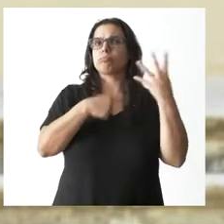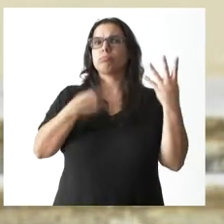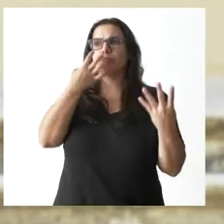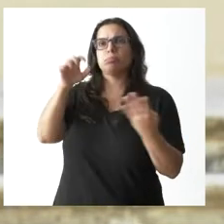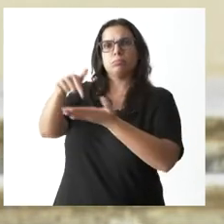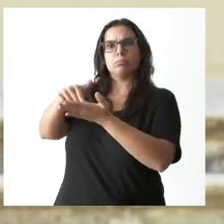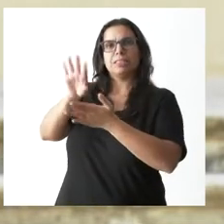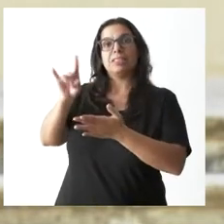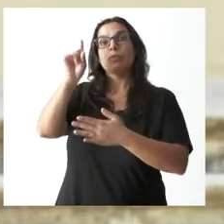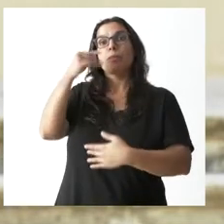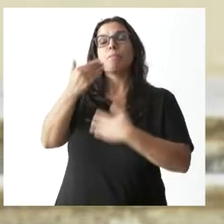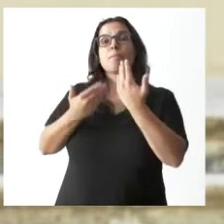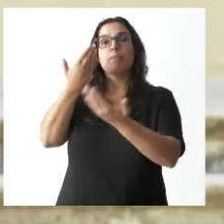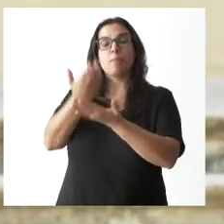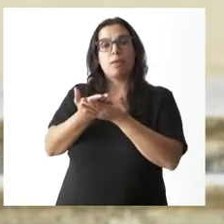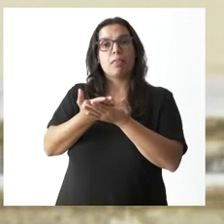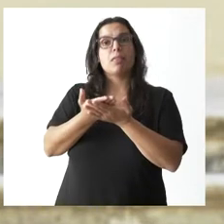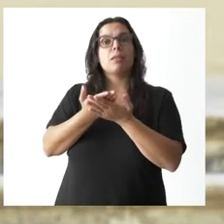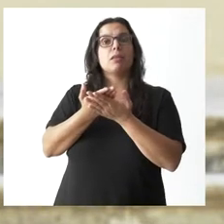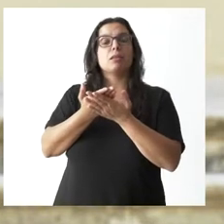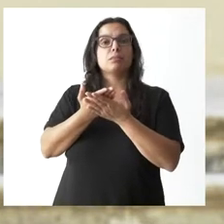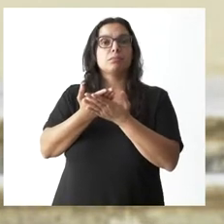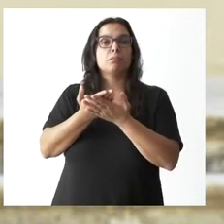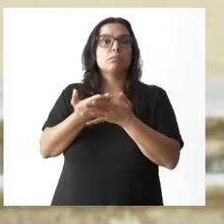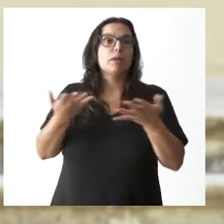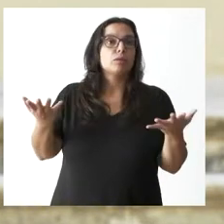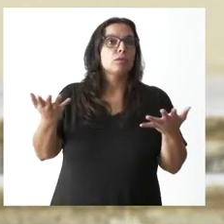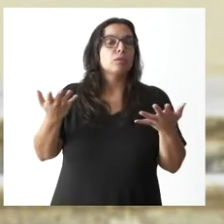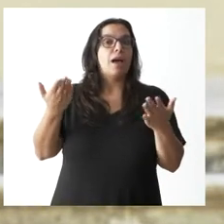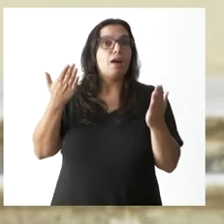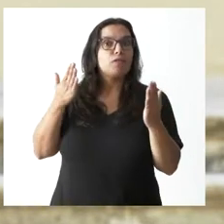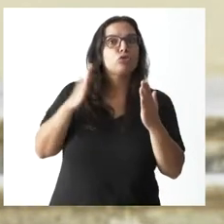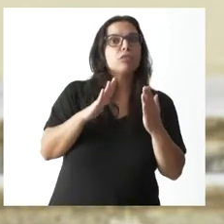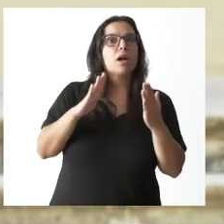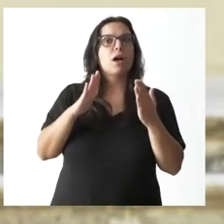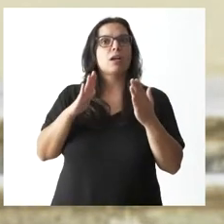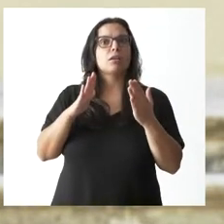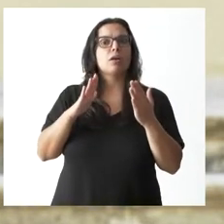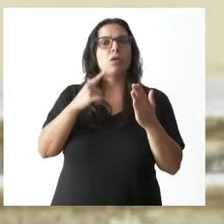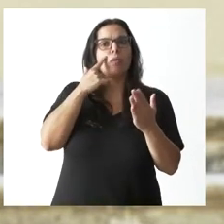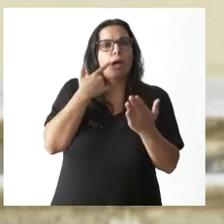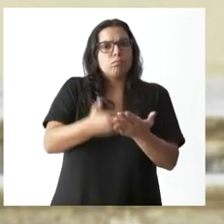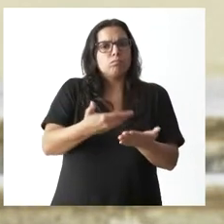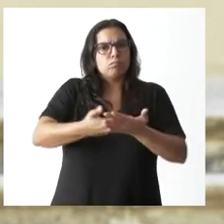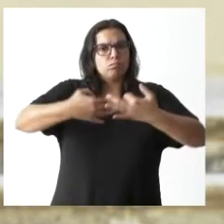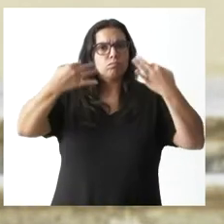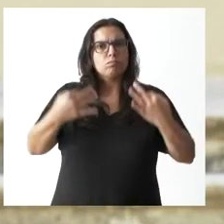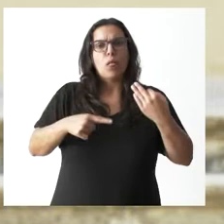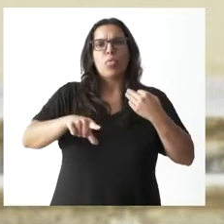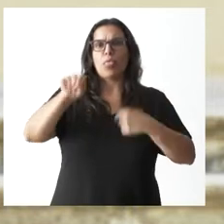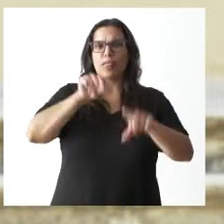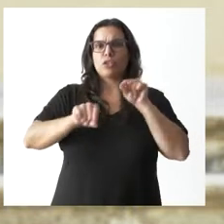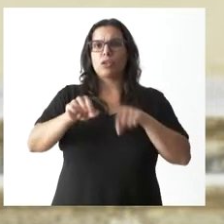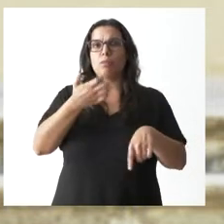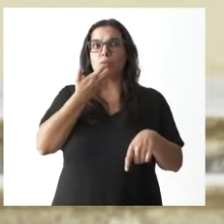solicitar, de afrontar, de poner encima de la mesa decisiones como estas